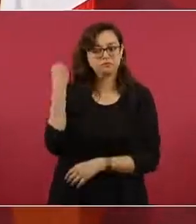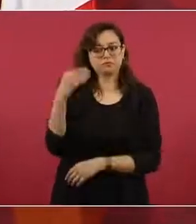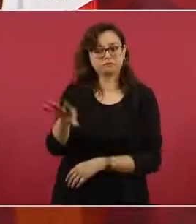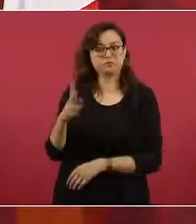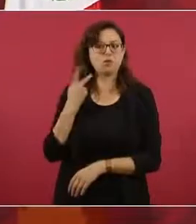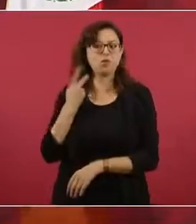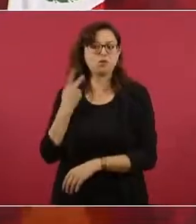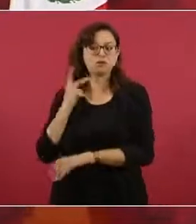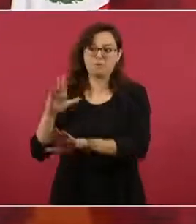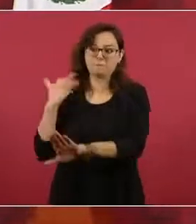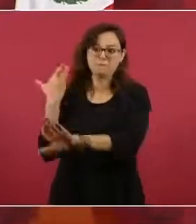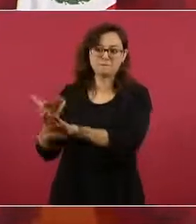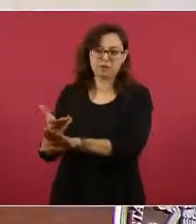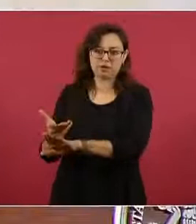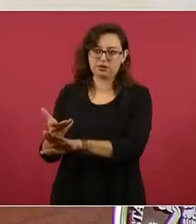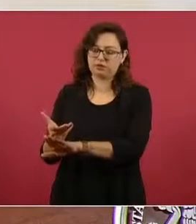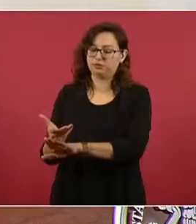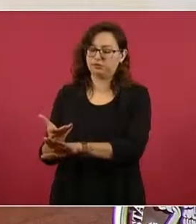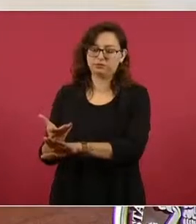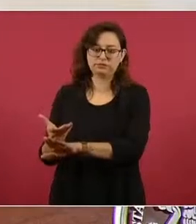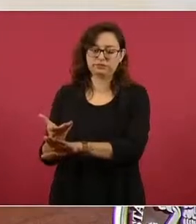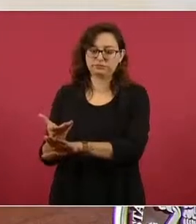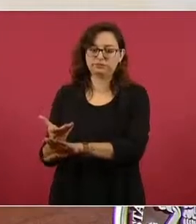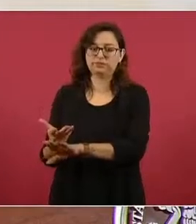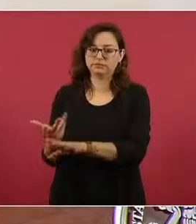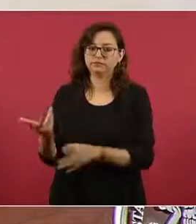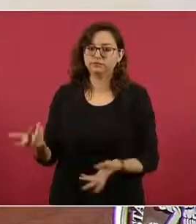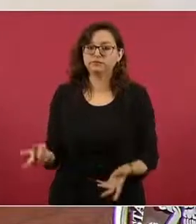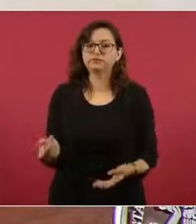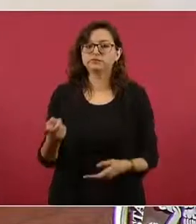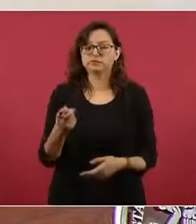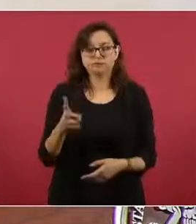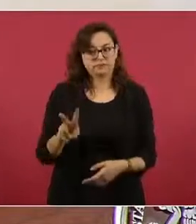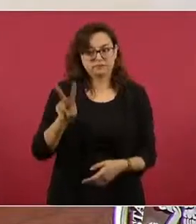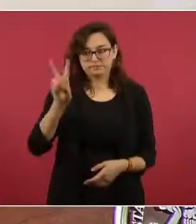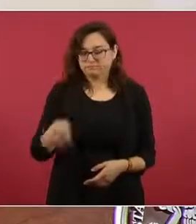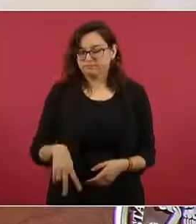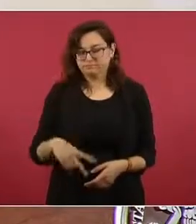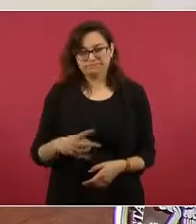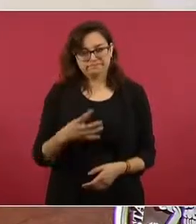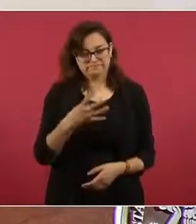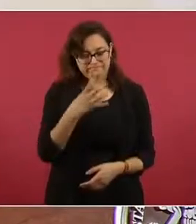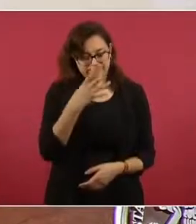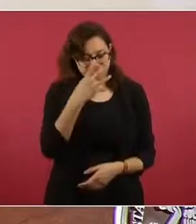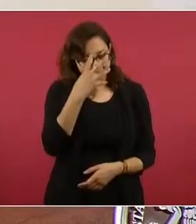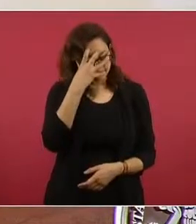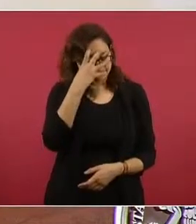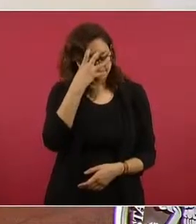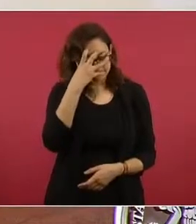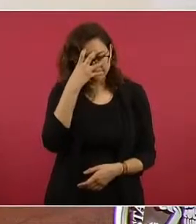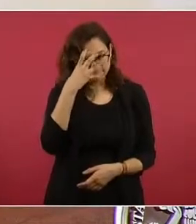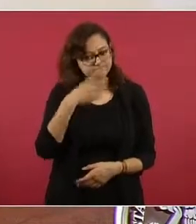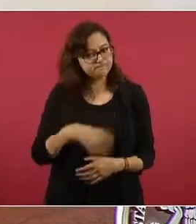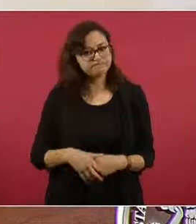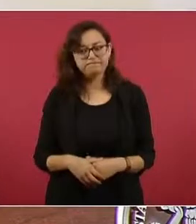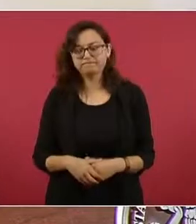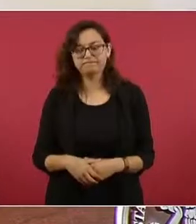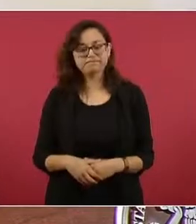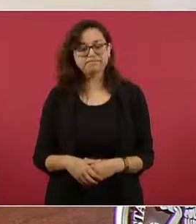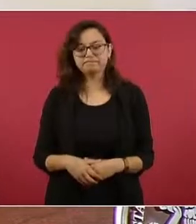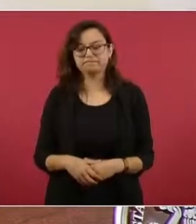Es un acto vergonzoso de que